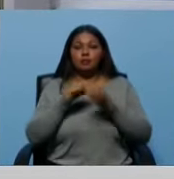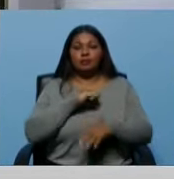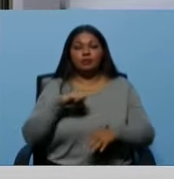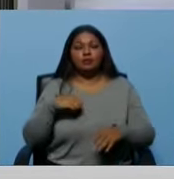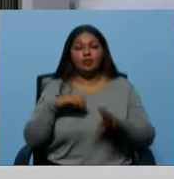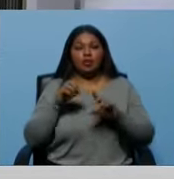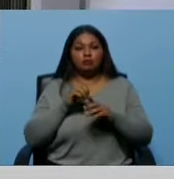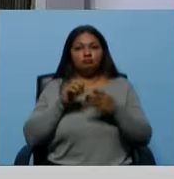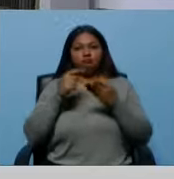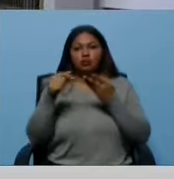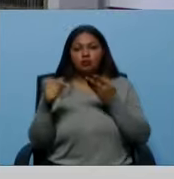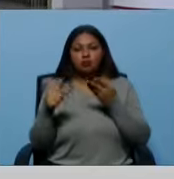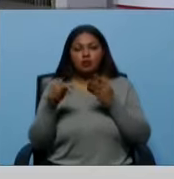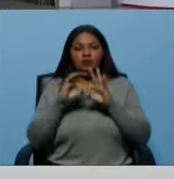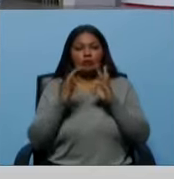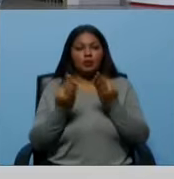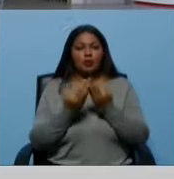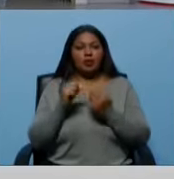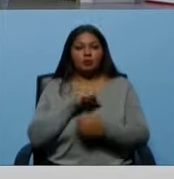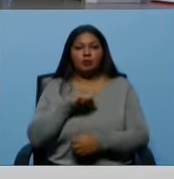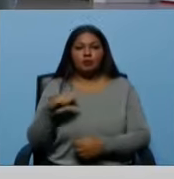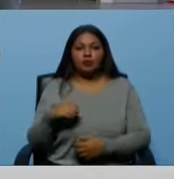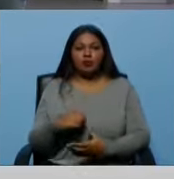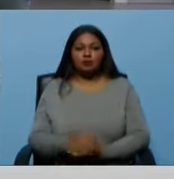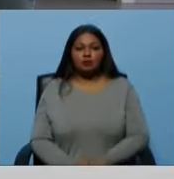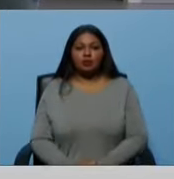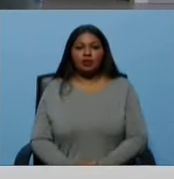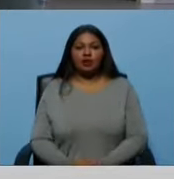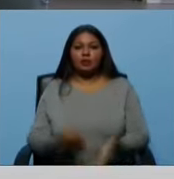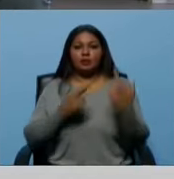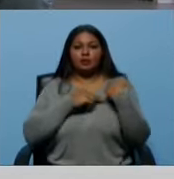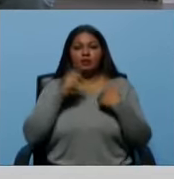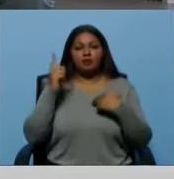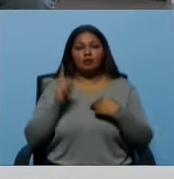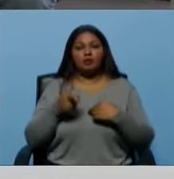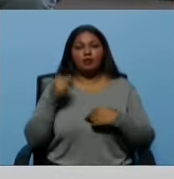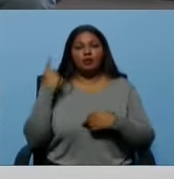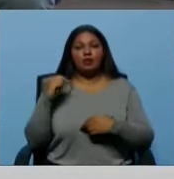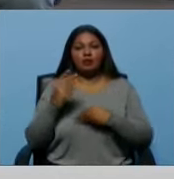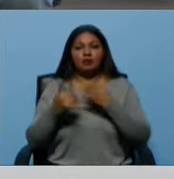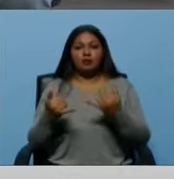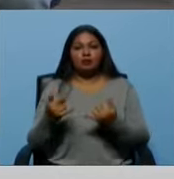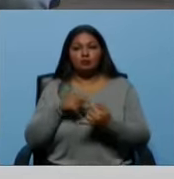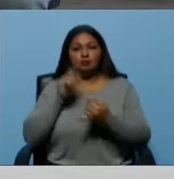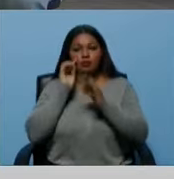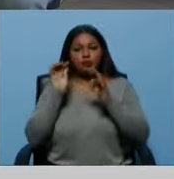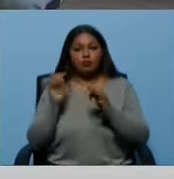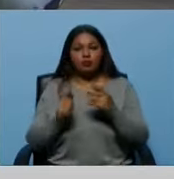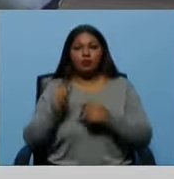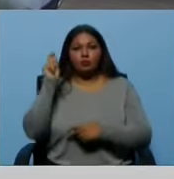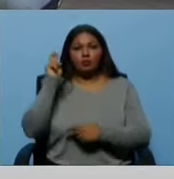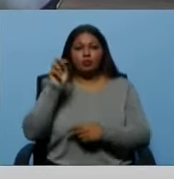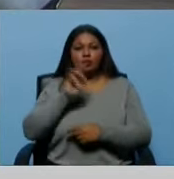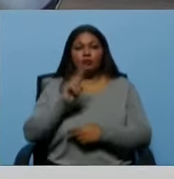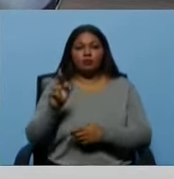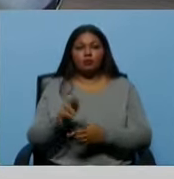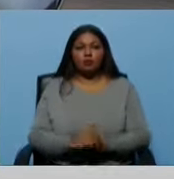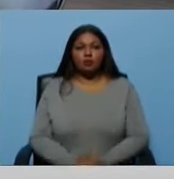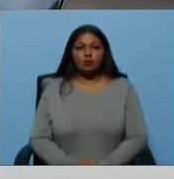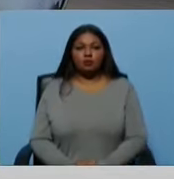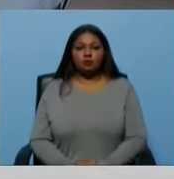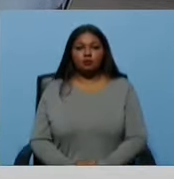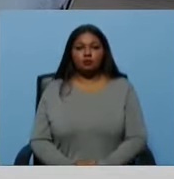familiar y de su vida privada. Y eso es una responsabilidad que tenemos que tener, tanto los legisladores, en mi caso, que soy diputado de la República, como los